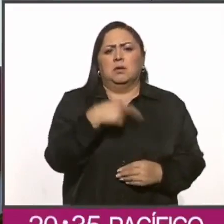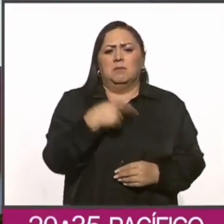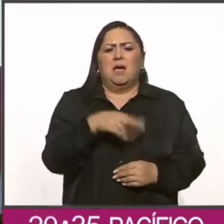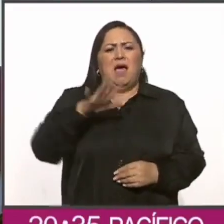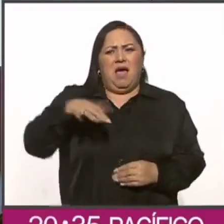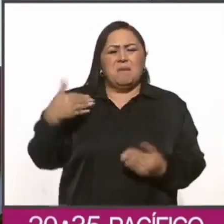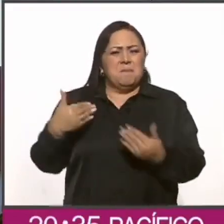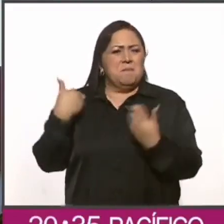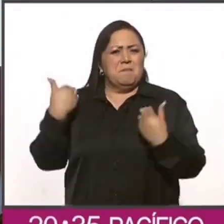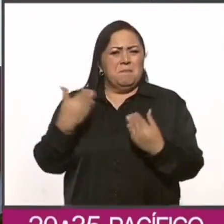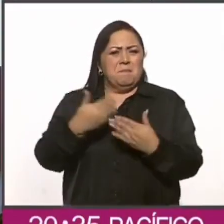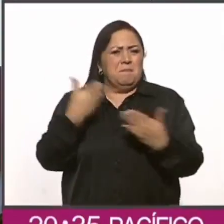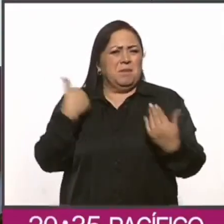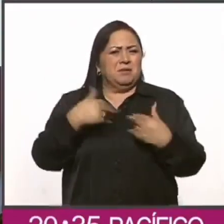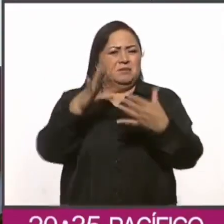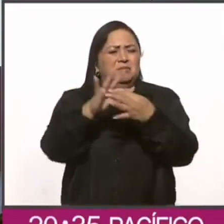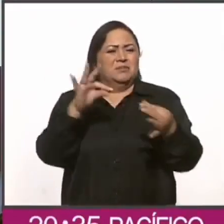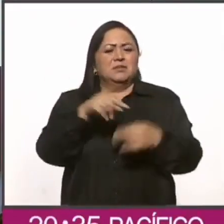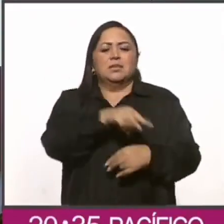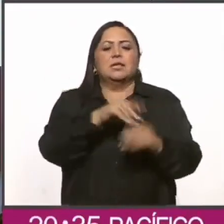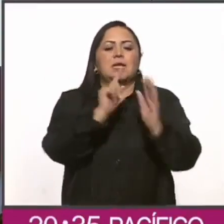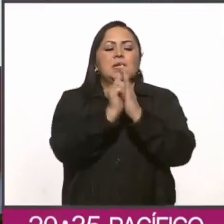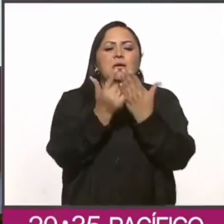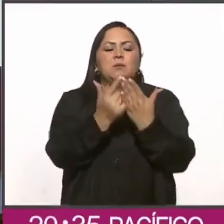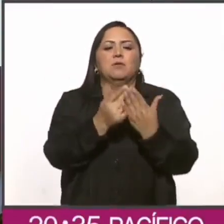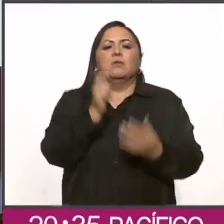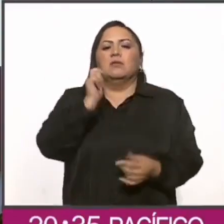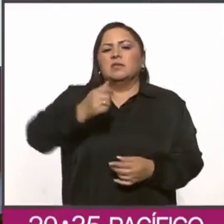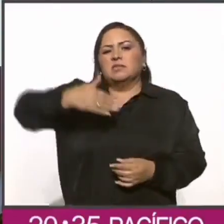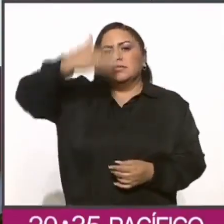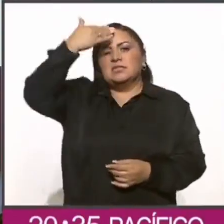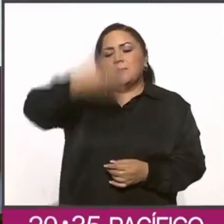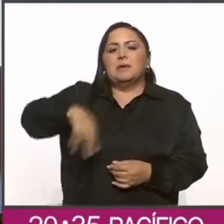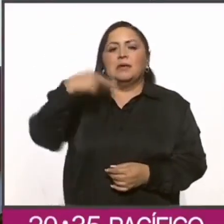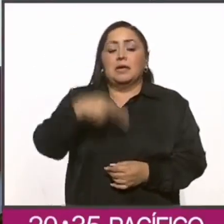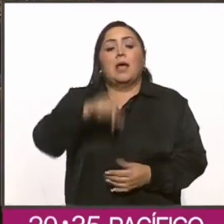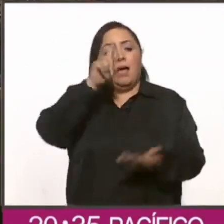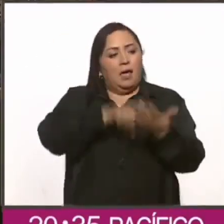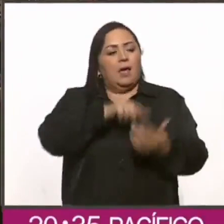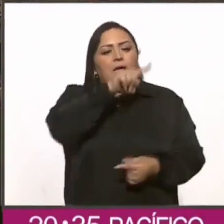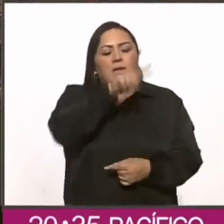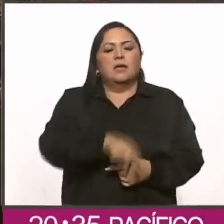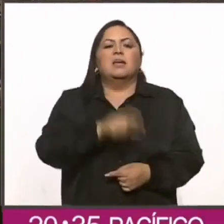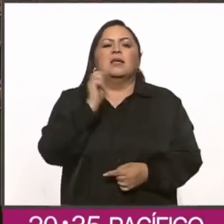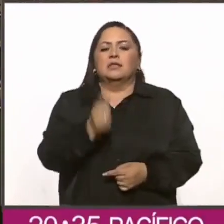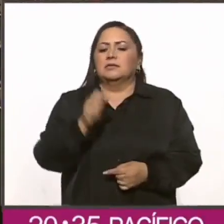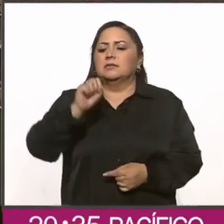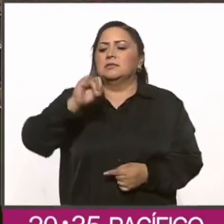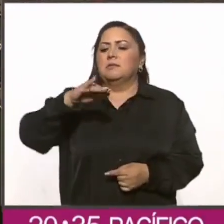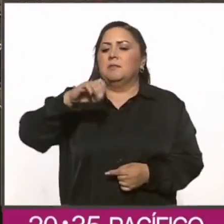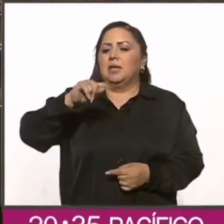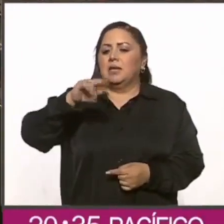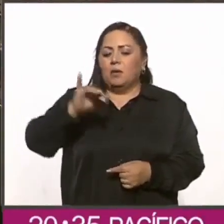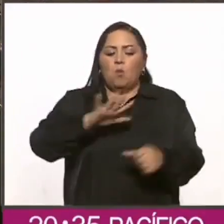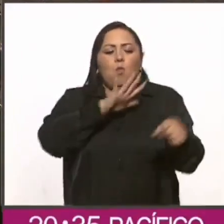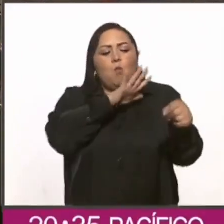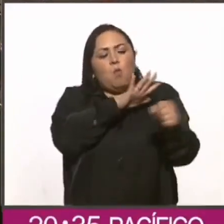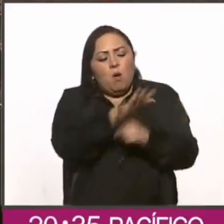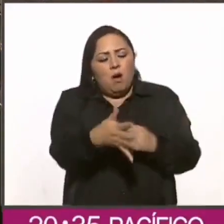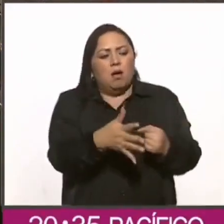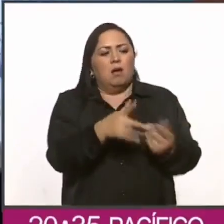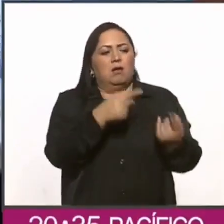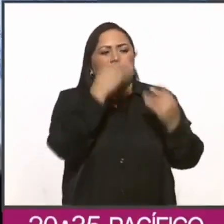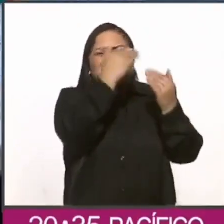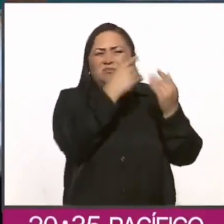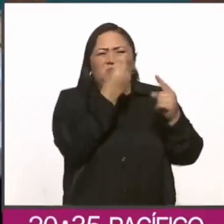y del que le habló la maestra Irma, que se llama el libro de Nuestros Saberes. Y ahí viene qué es la simetría, cuáles son los instrumentos